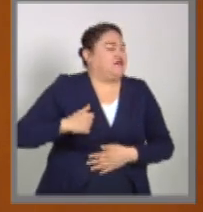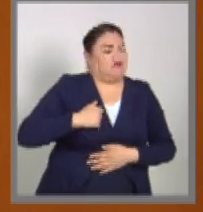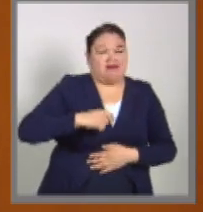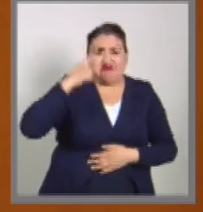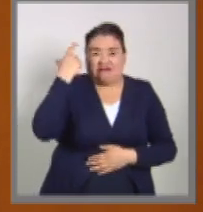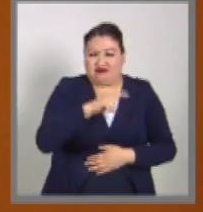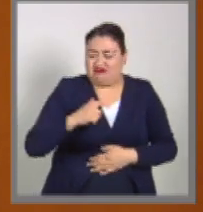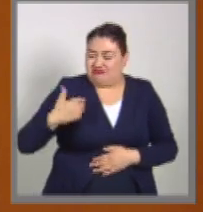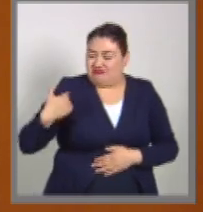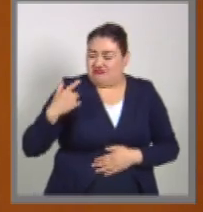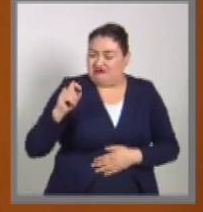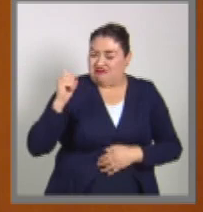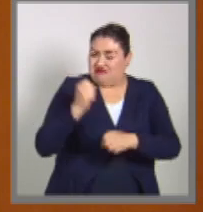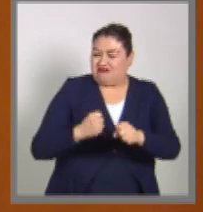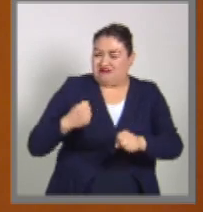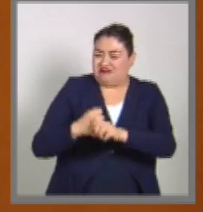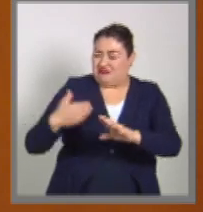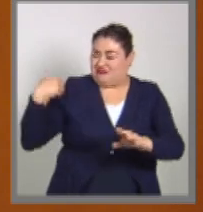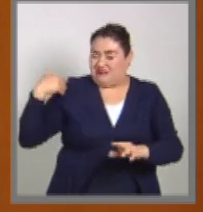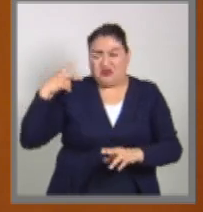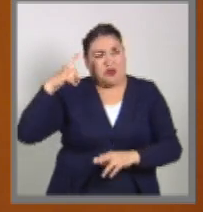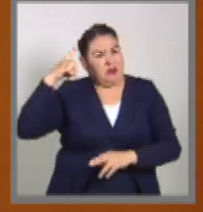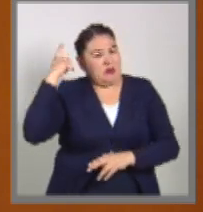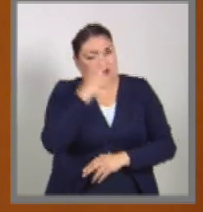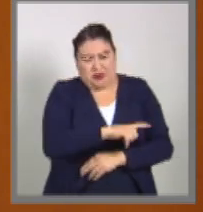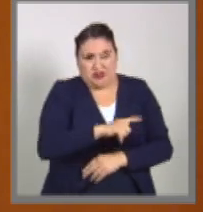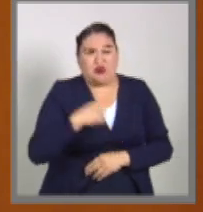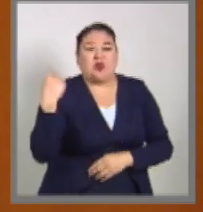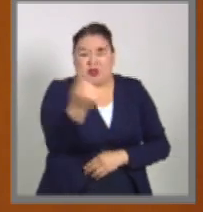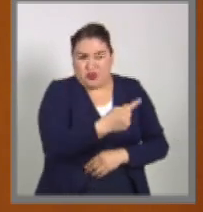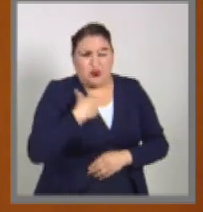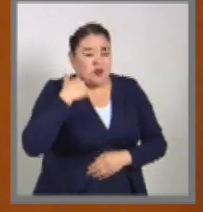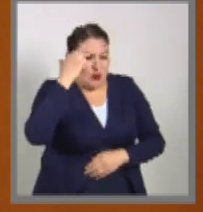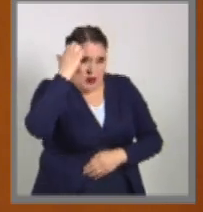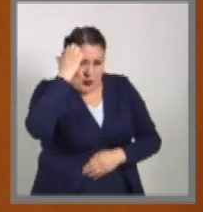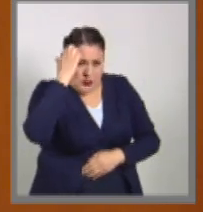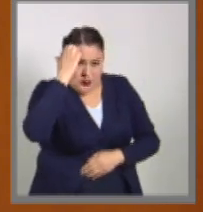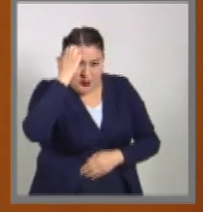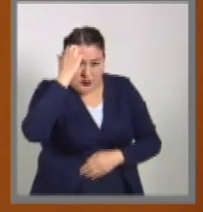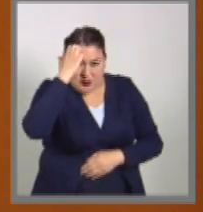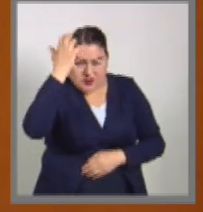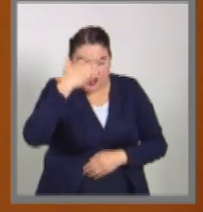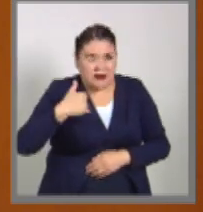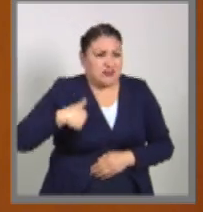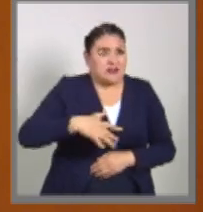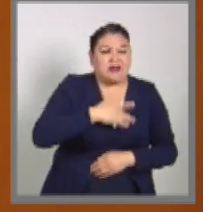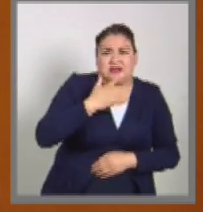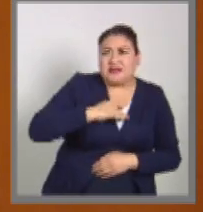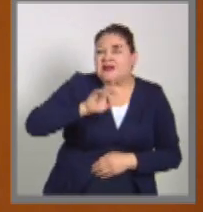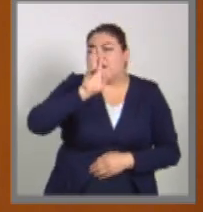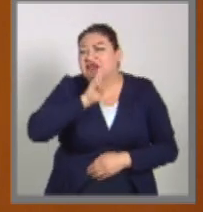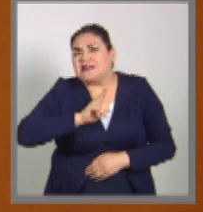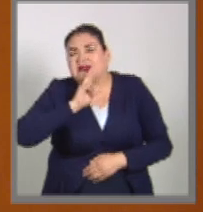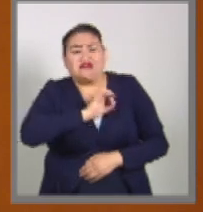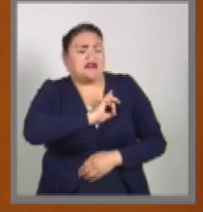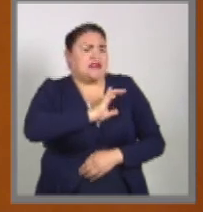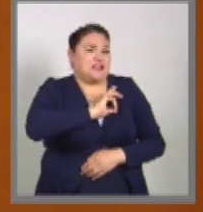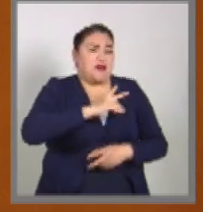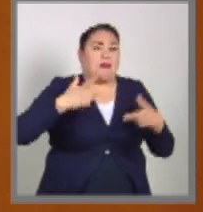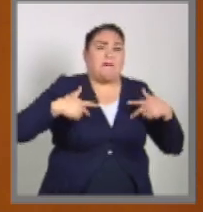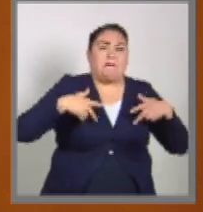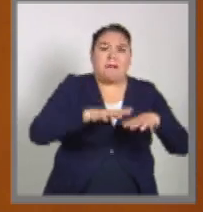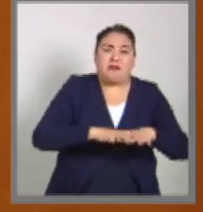últimas dos décadas. Es por todos conocido la zozobra y el miedo entre la población